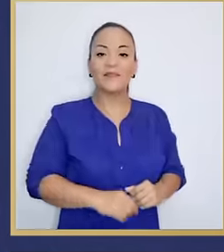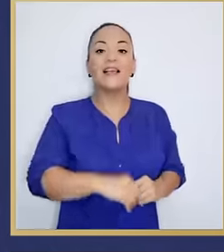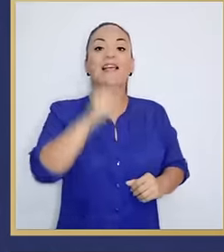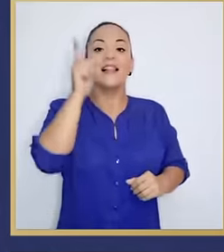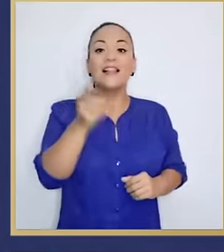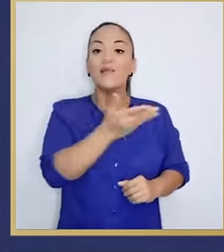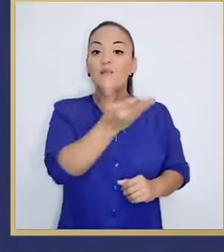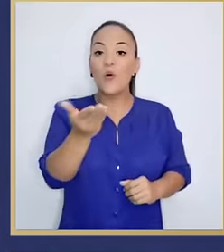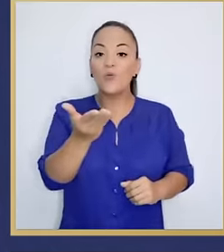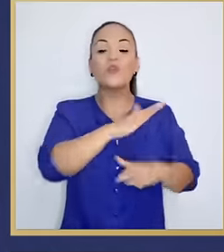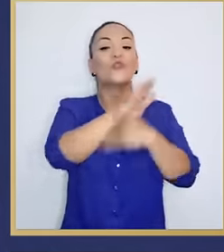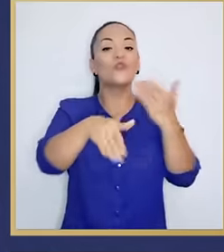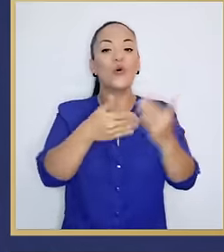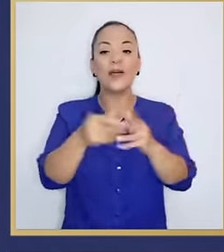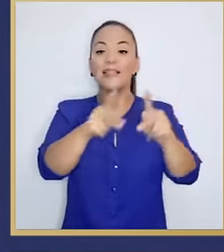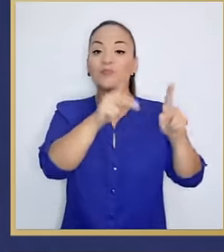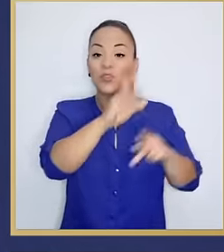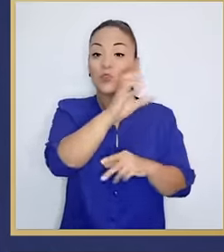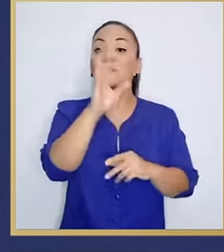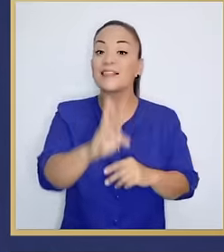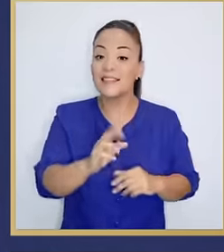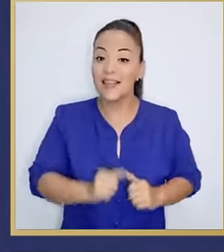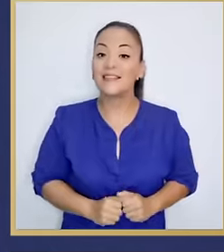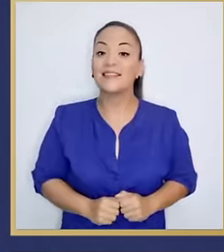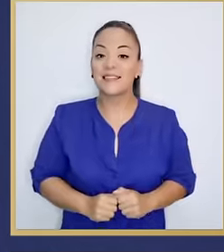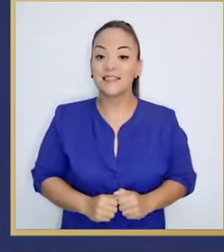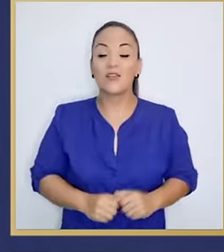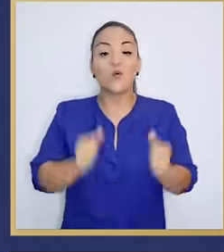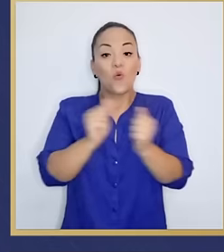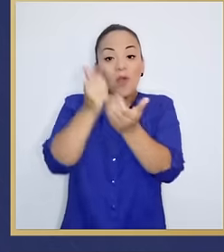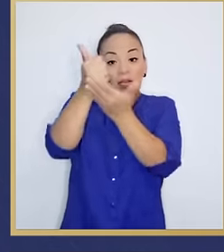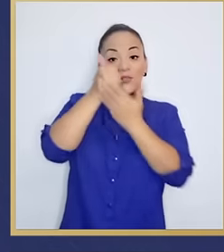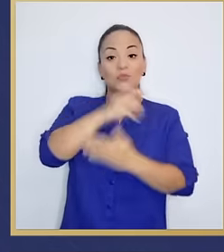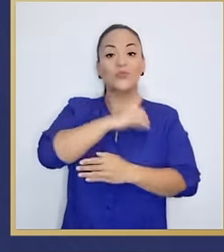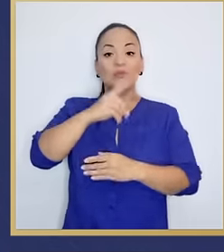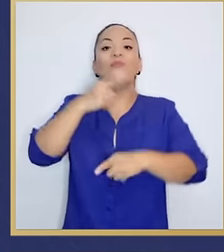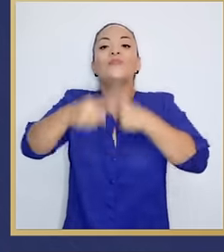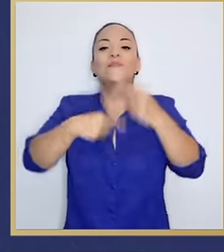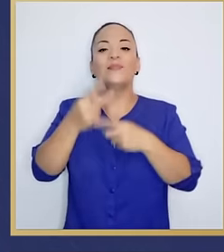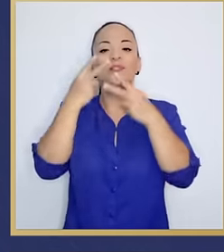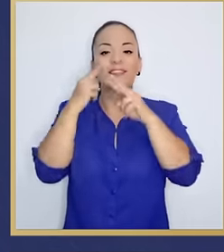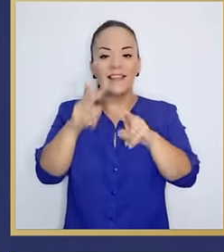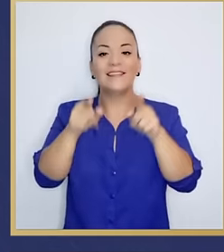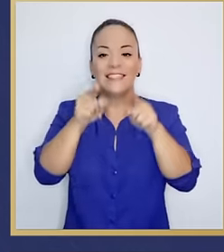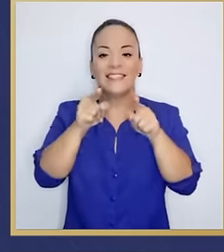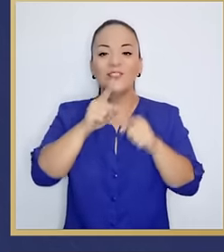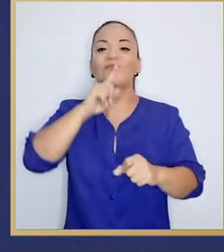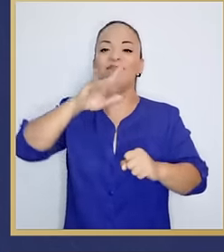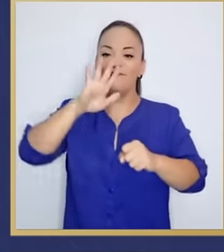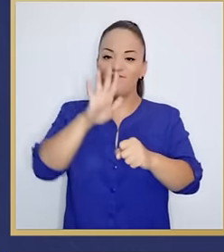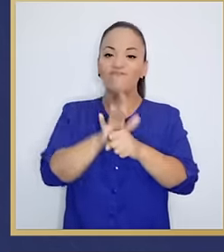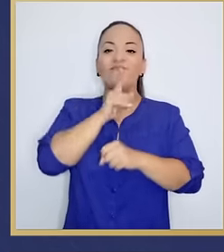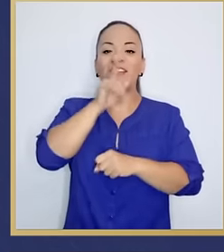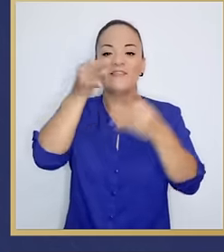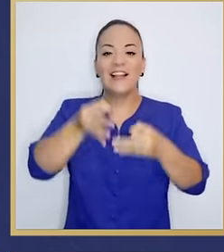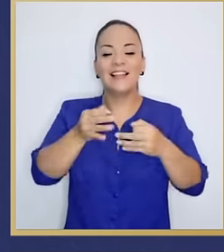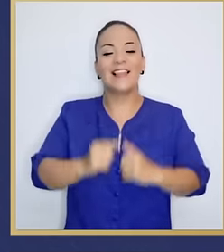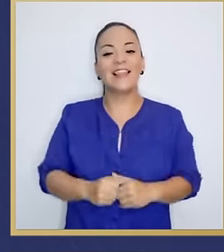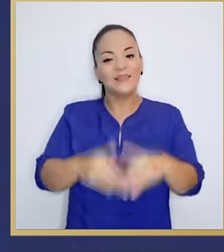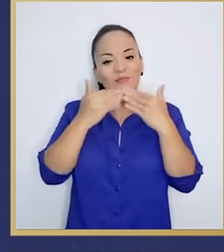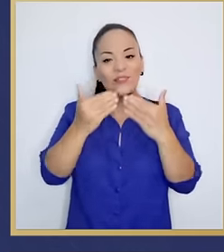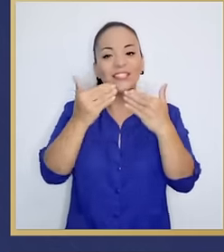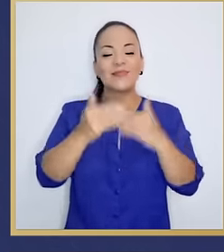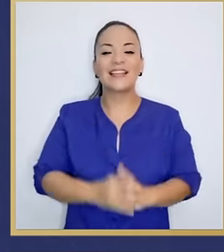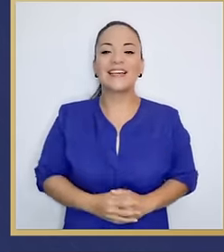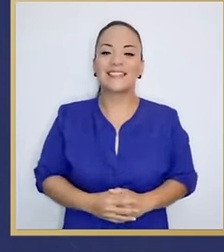Limón somos todos los ticos. Con la ayuda de Dios vamos a ver esto hecho una realidad.